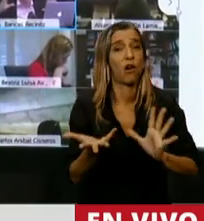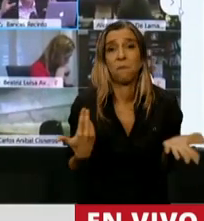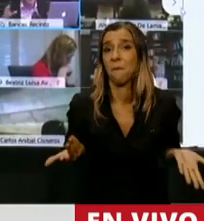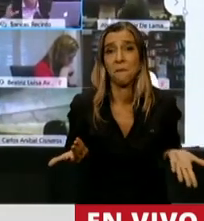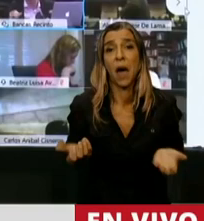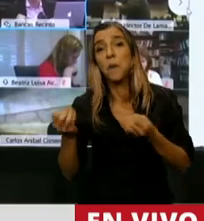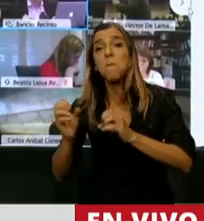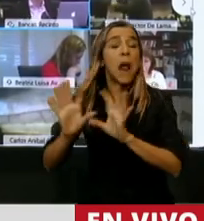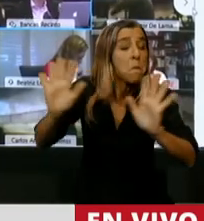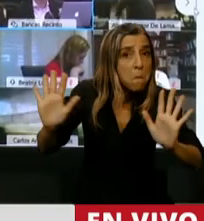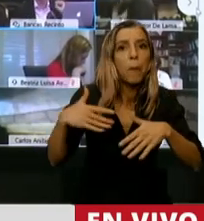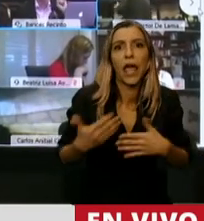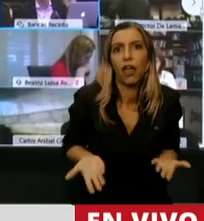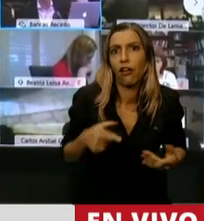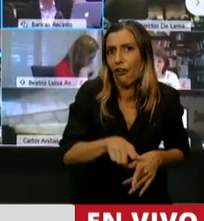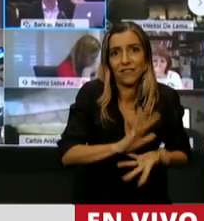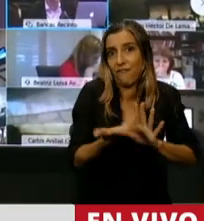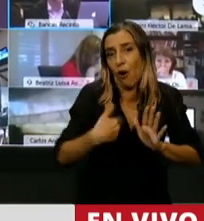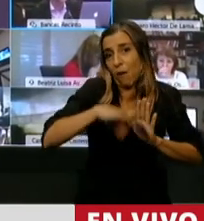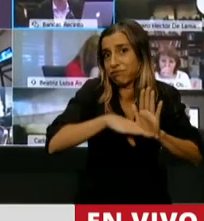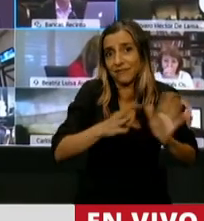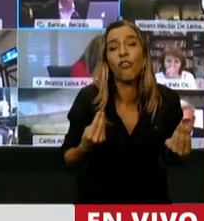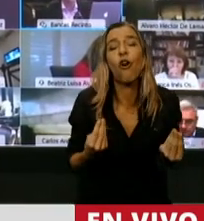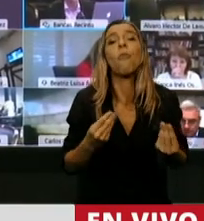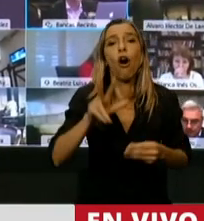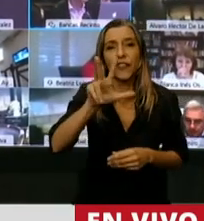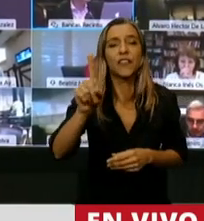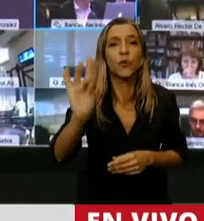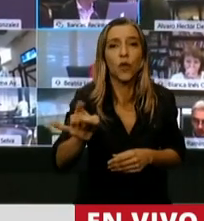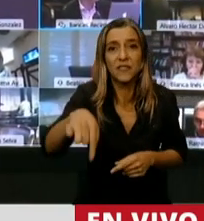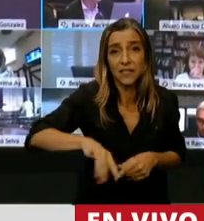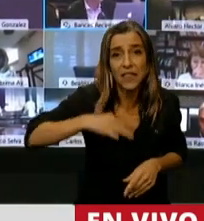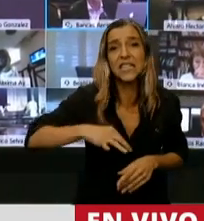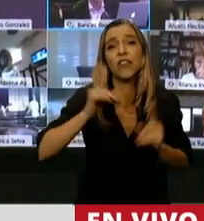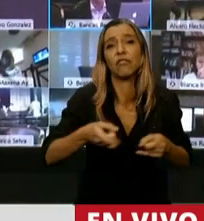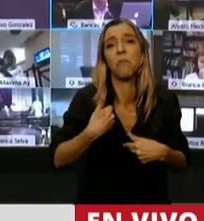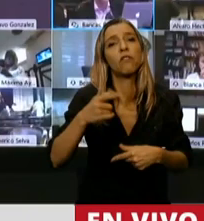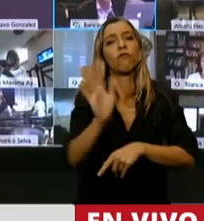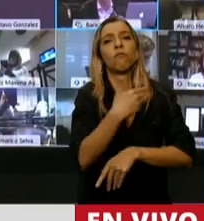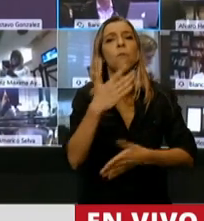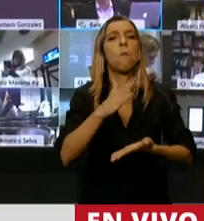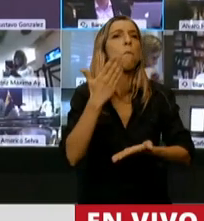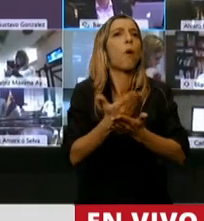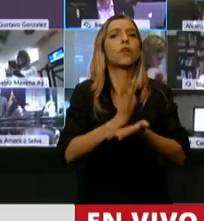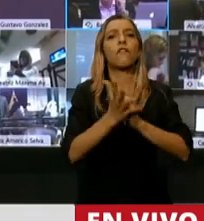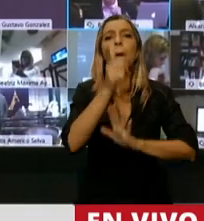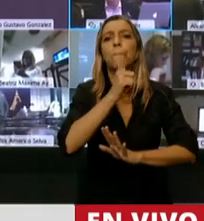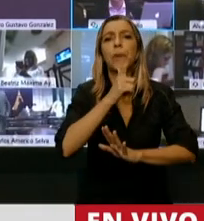ajuste, en la siguiente premisa, que el 31 de diciembre de este año se termina la pandemia global. Se termina la pandemia.